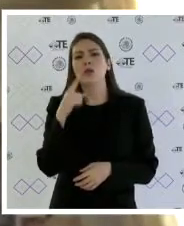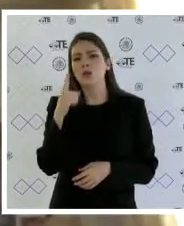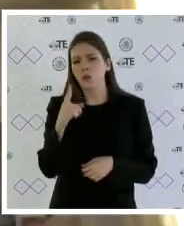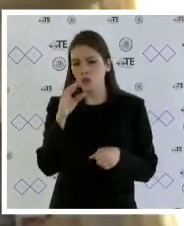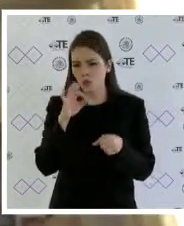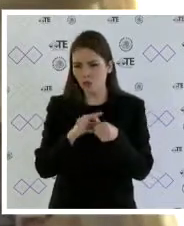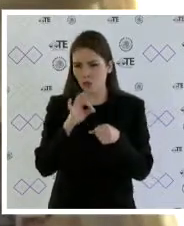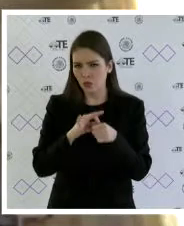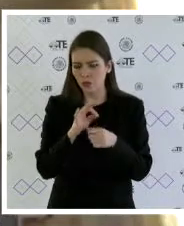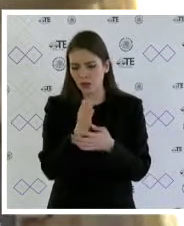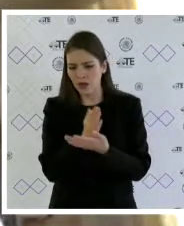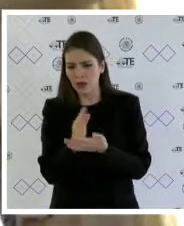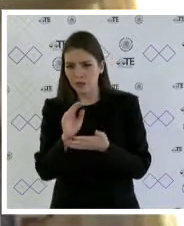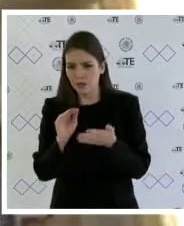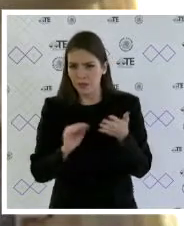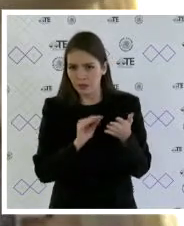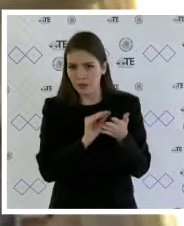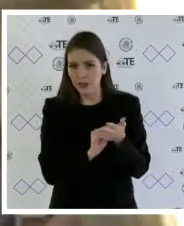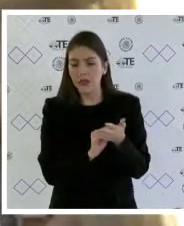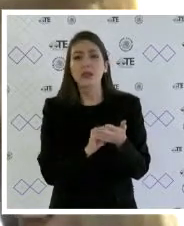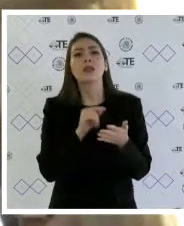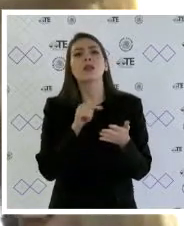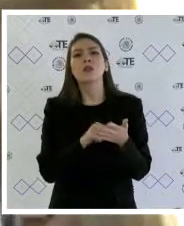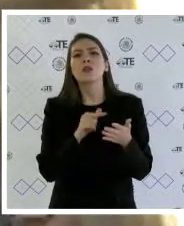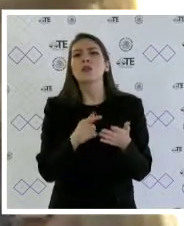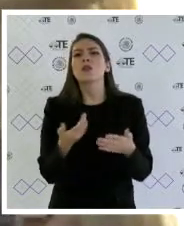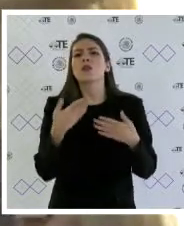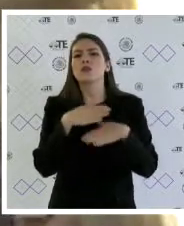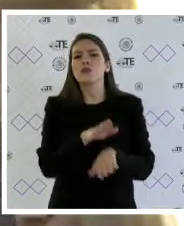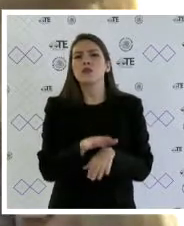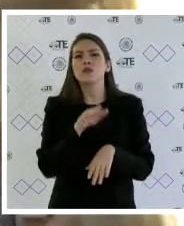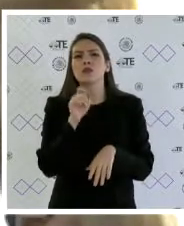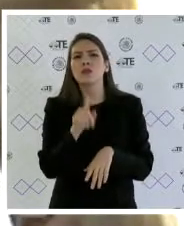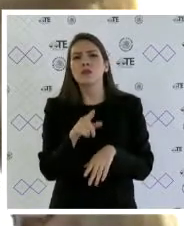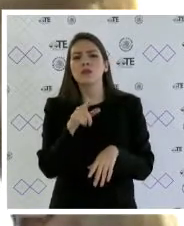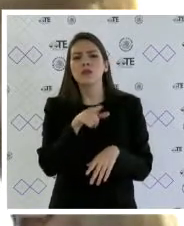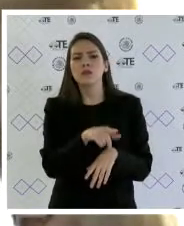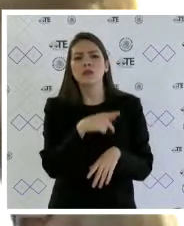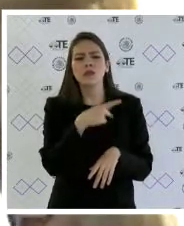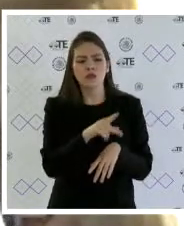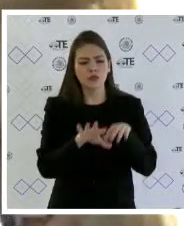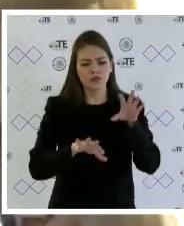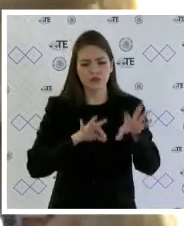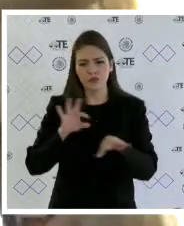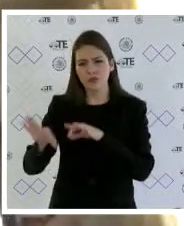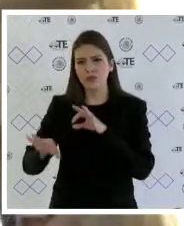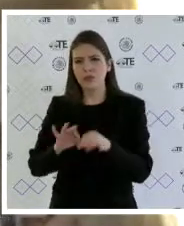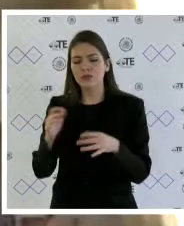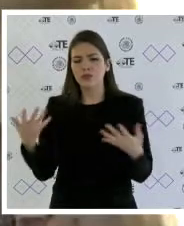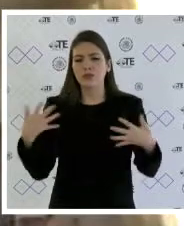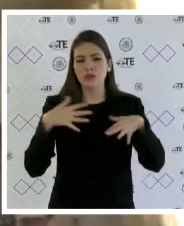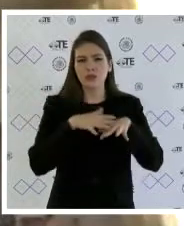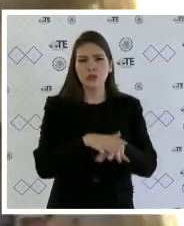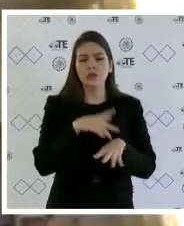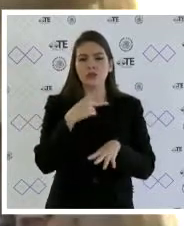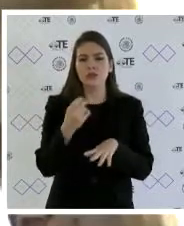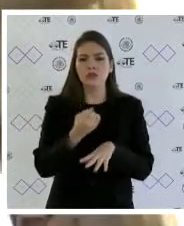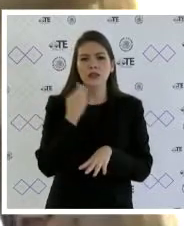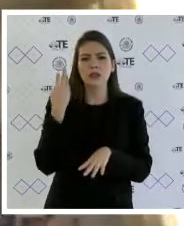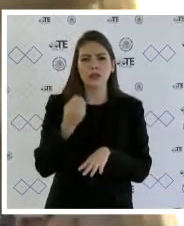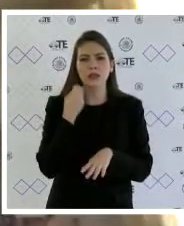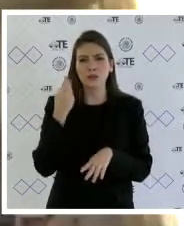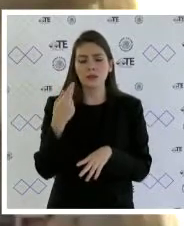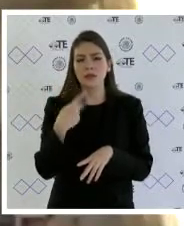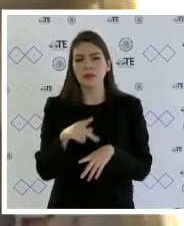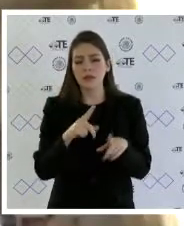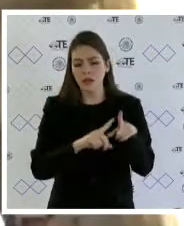un voto concurrente. Tiene que ver con el proceso de elección de delegados numerarios a la Asamblea Nacional Extraordinaria, así como lo que se refiere